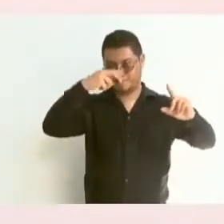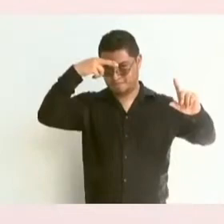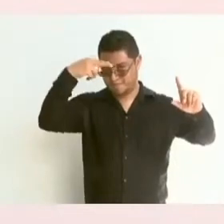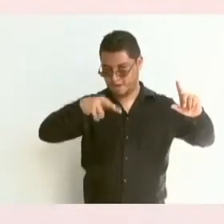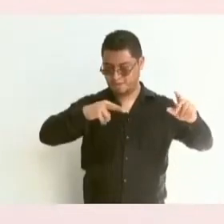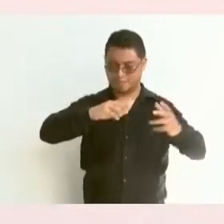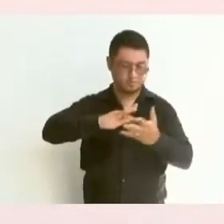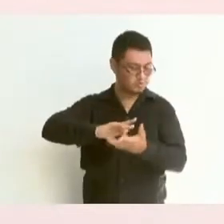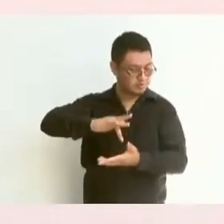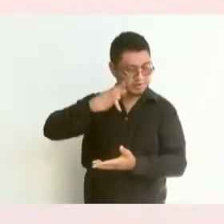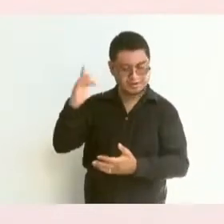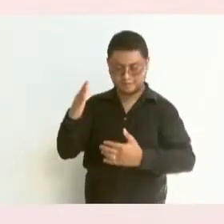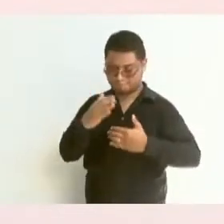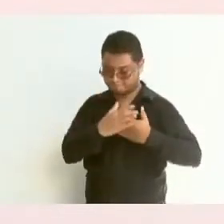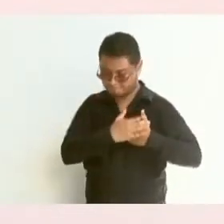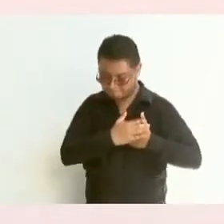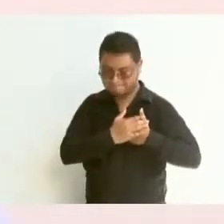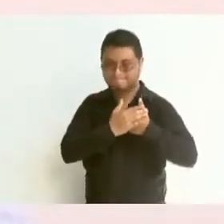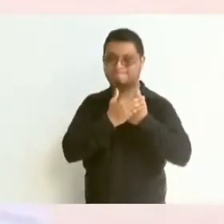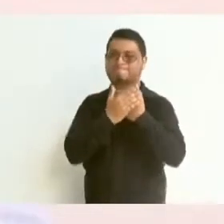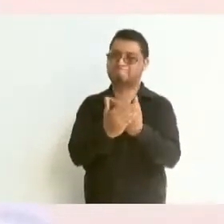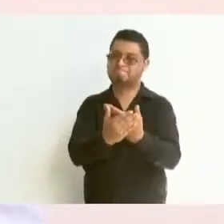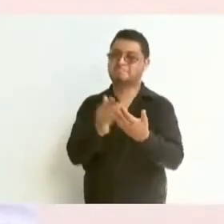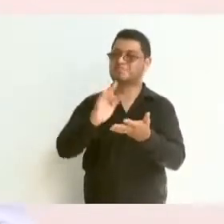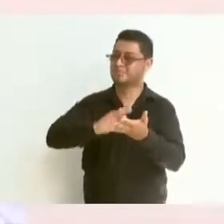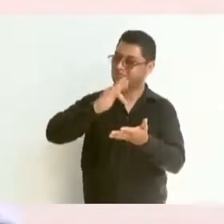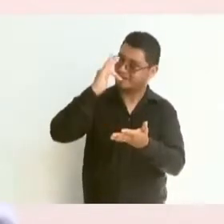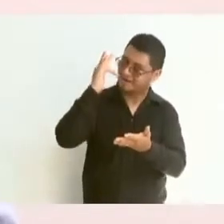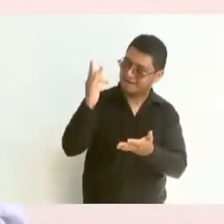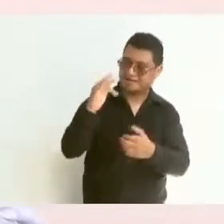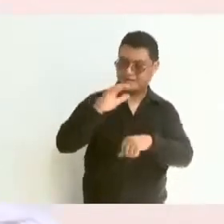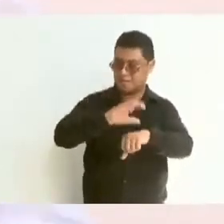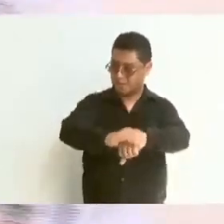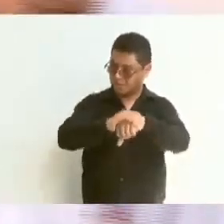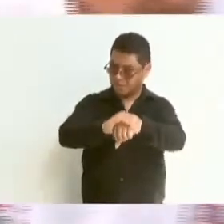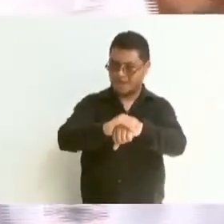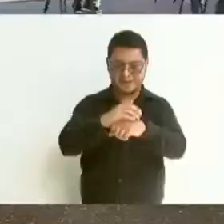de todo corazón. Muchas gracias, amigas y amigos.